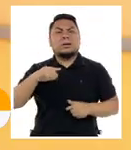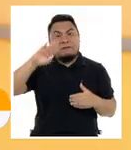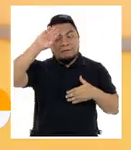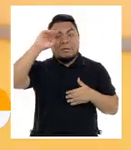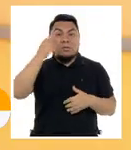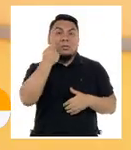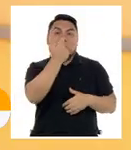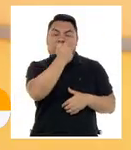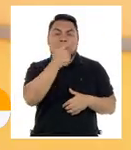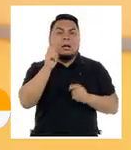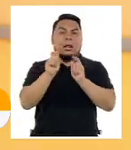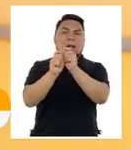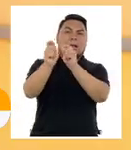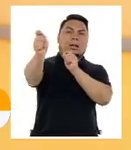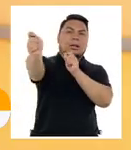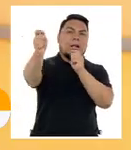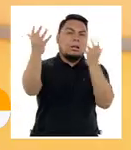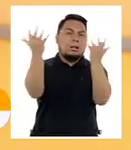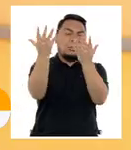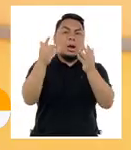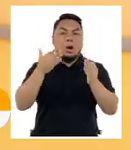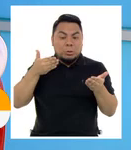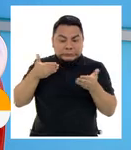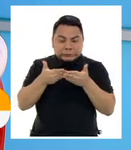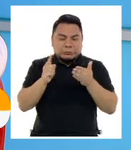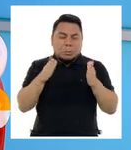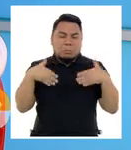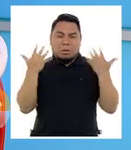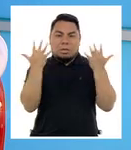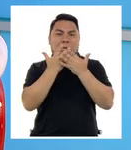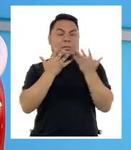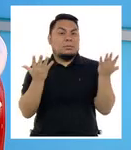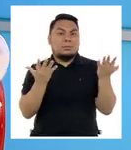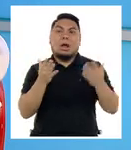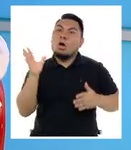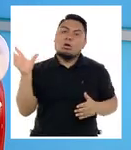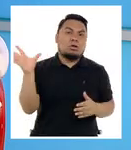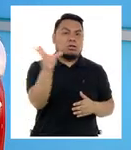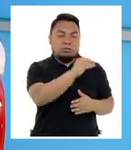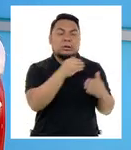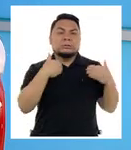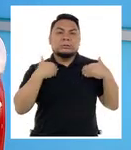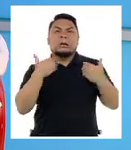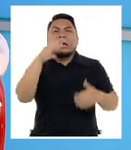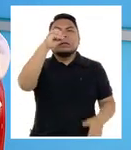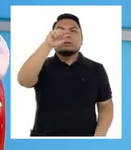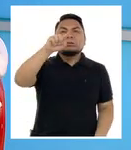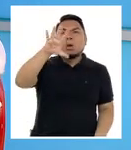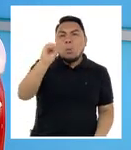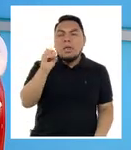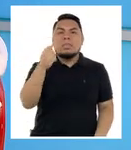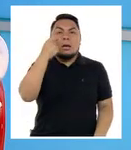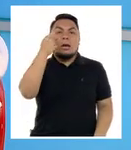población. Todos tenemos un defecto. No hay nadie que vea que sea cero de medida. Todos tenemos 0,50, 0,75,